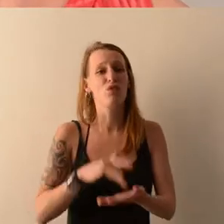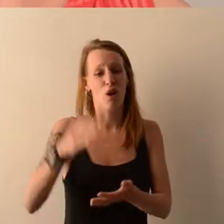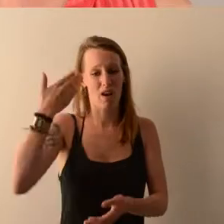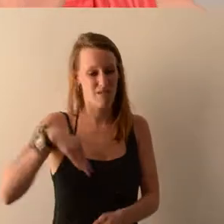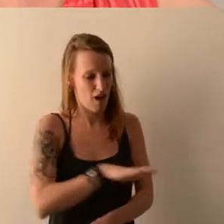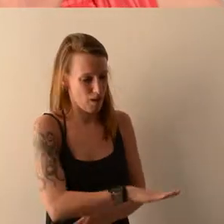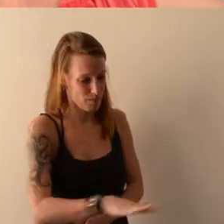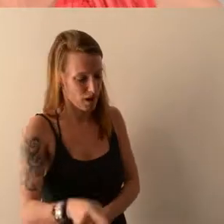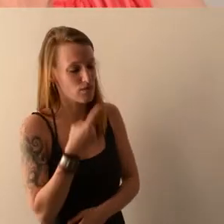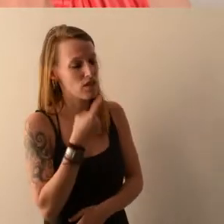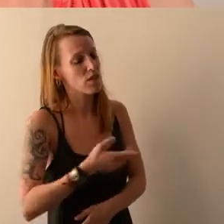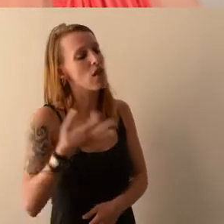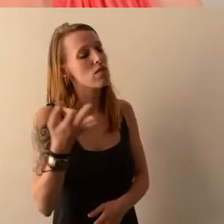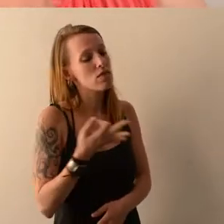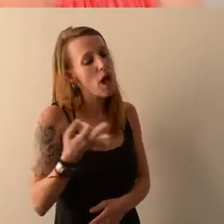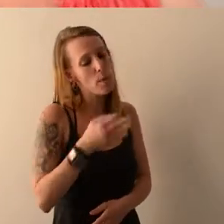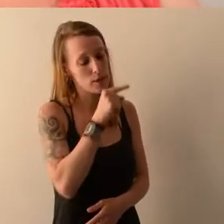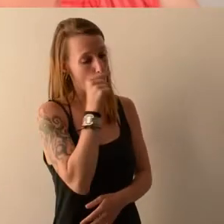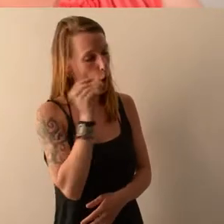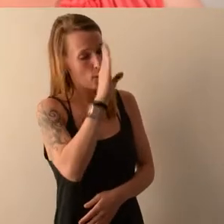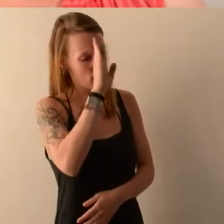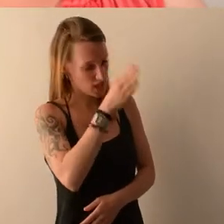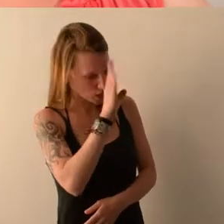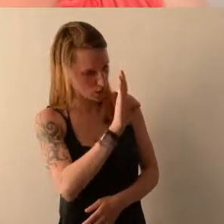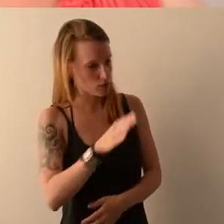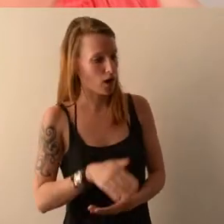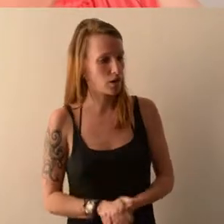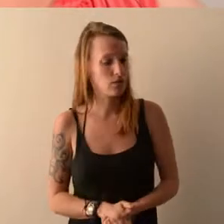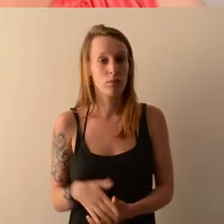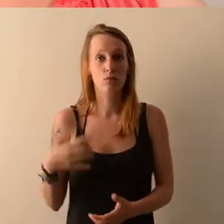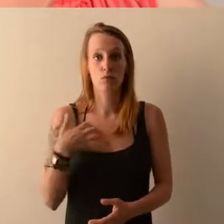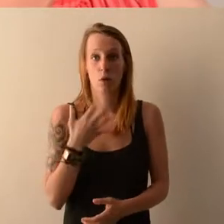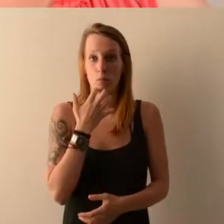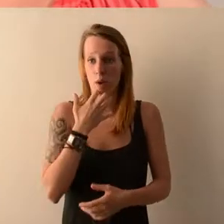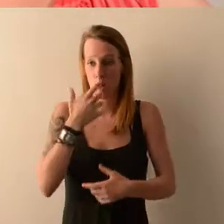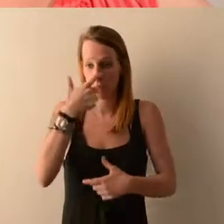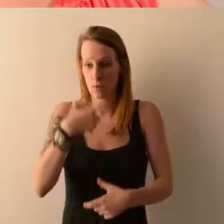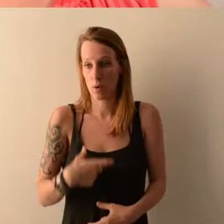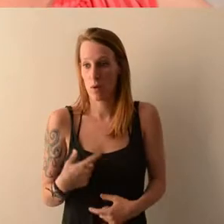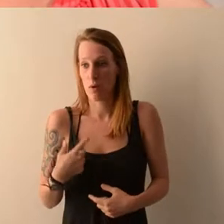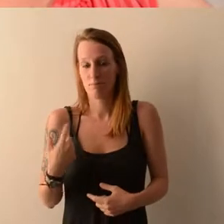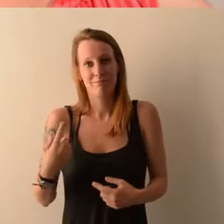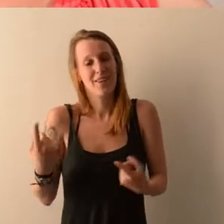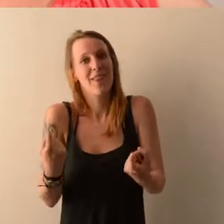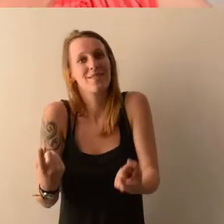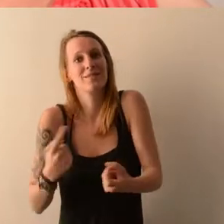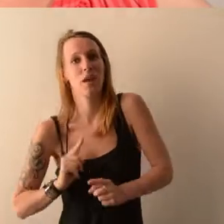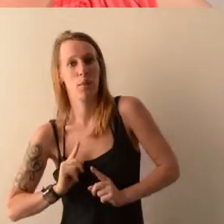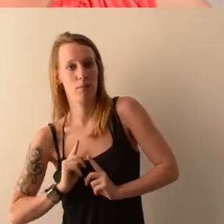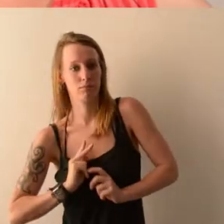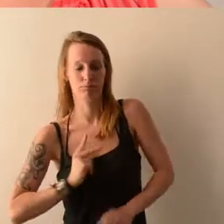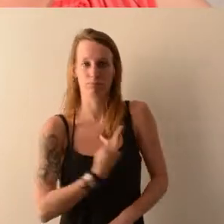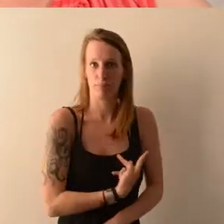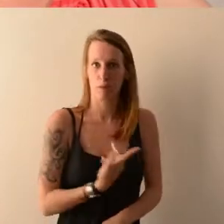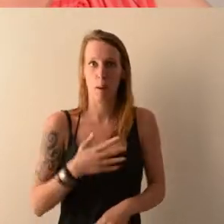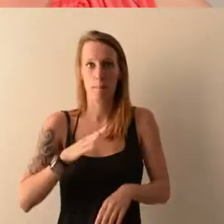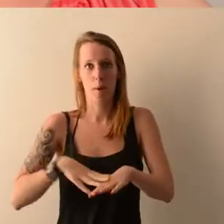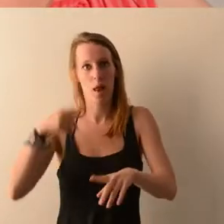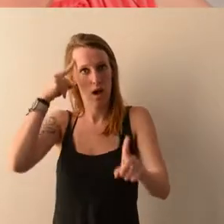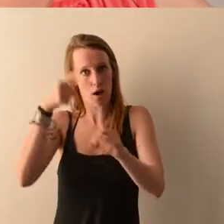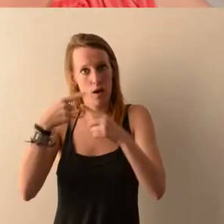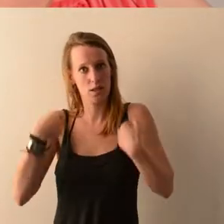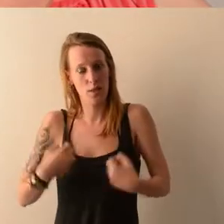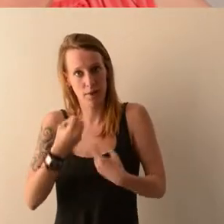Nos han dicho desde pequeñitos que tenemos que ser un chico heterosexual. Yo en mi caso necesitaba cambiar mi género para sentirme bien y